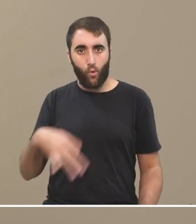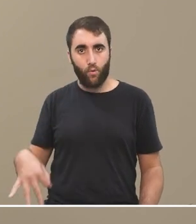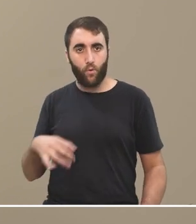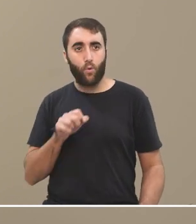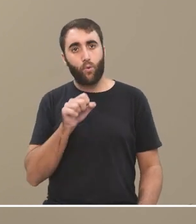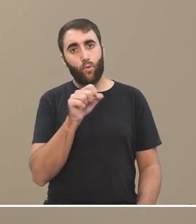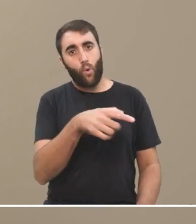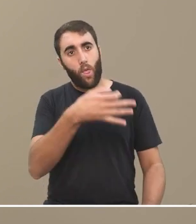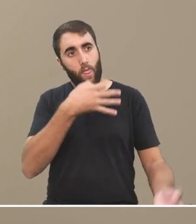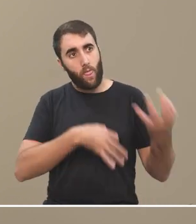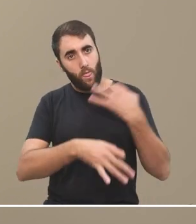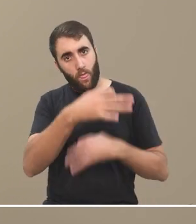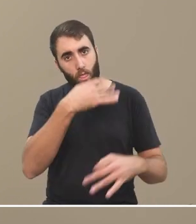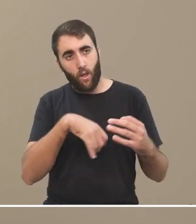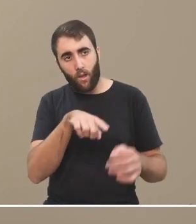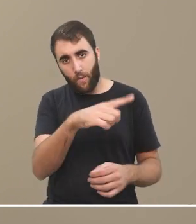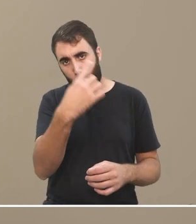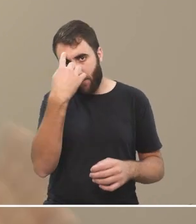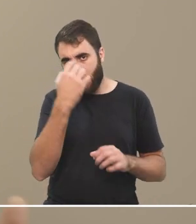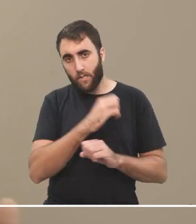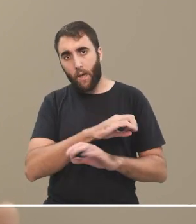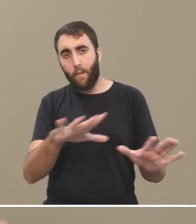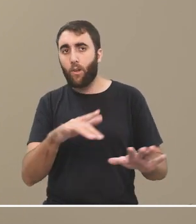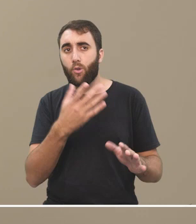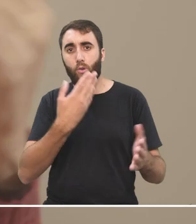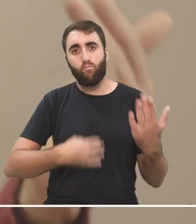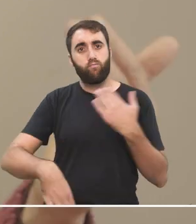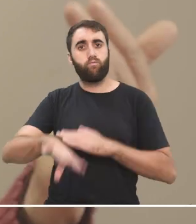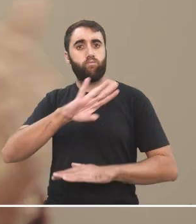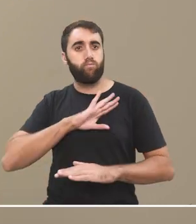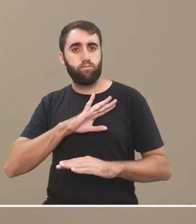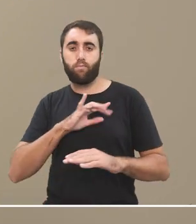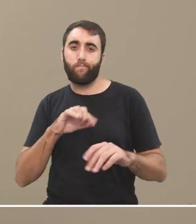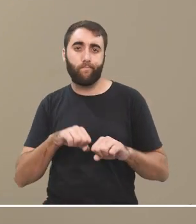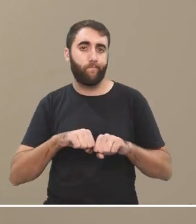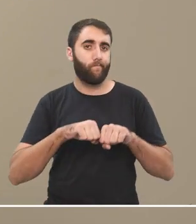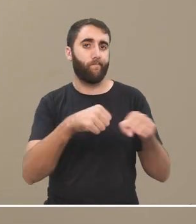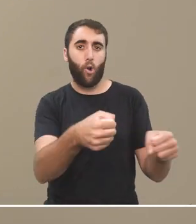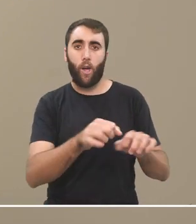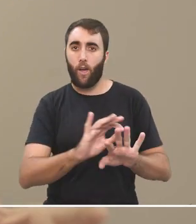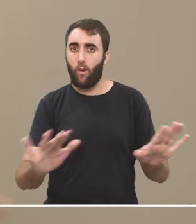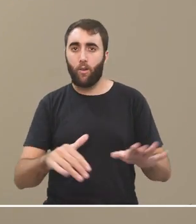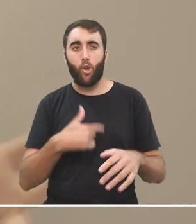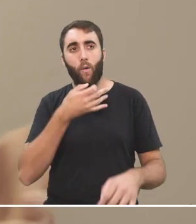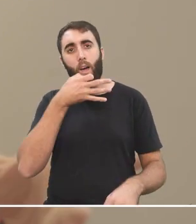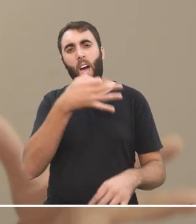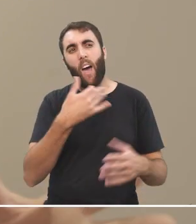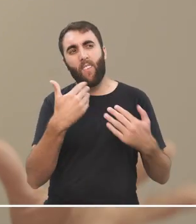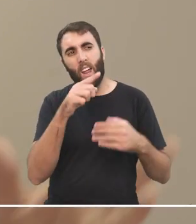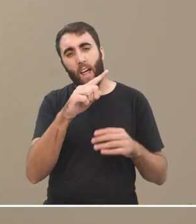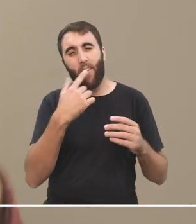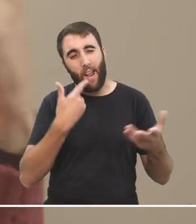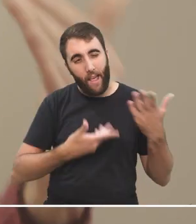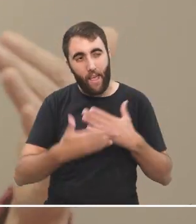considero que este discurso es intolerable está del lado del mal y por lo tanto no voy a tratar de convencer a esta